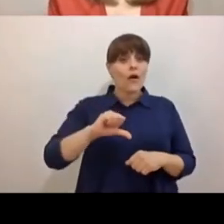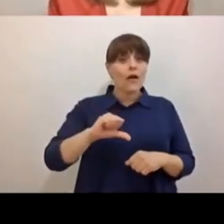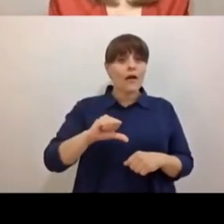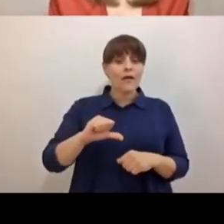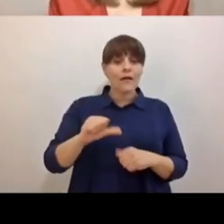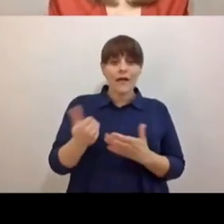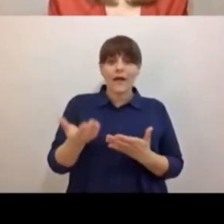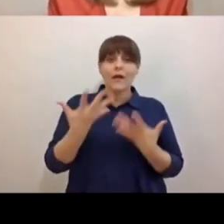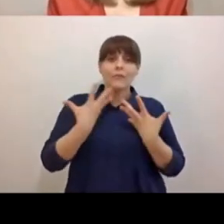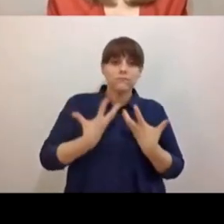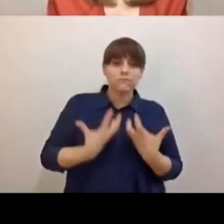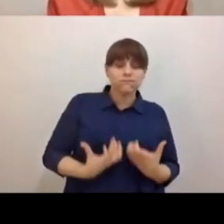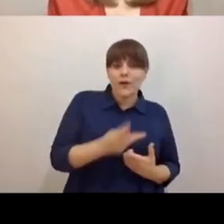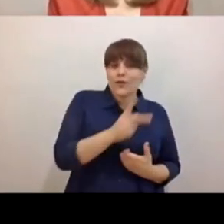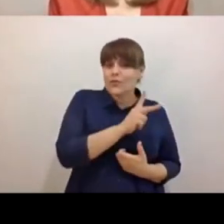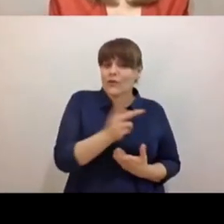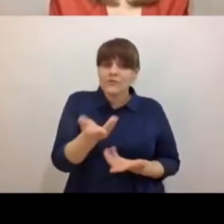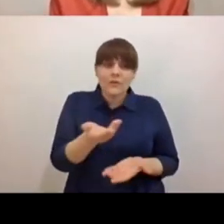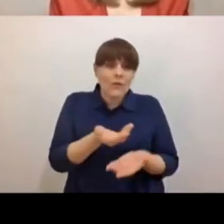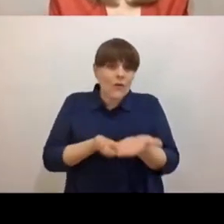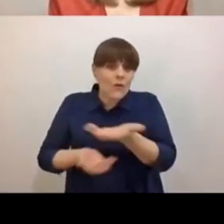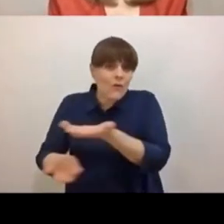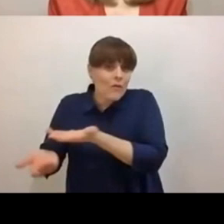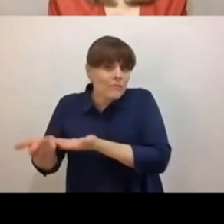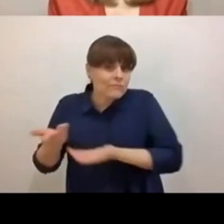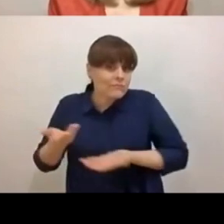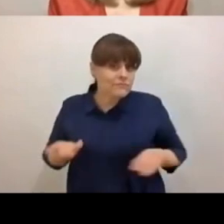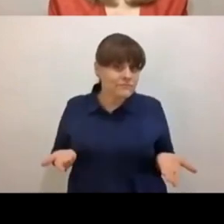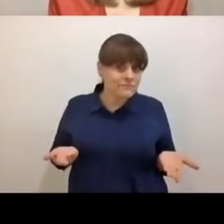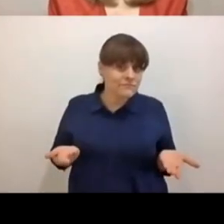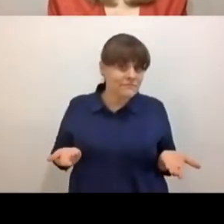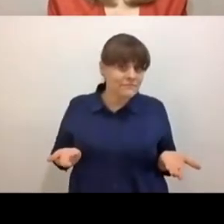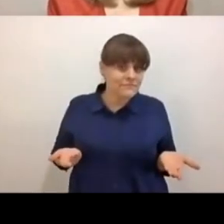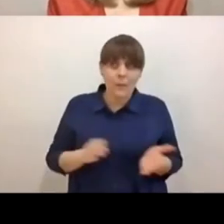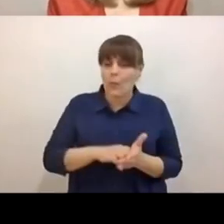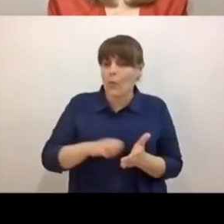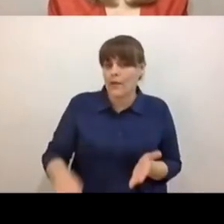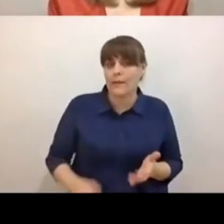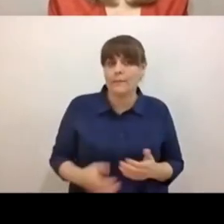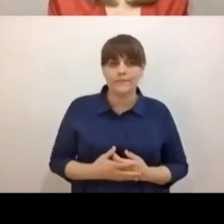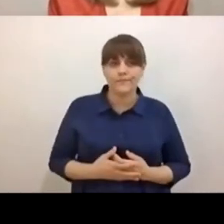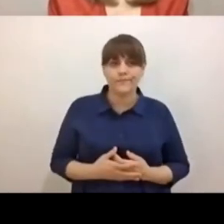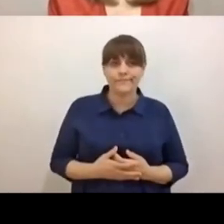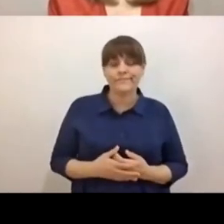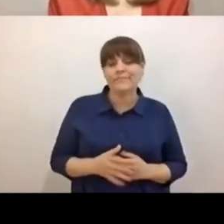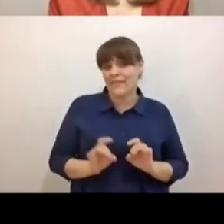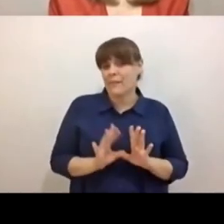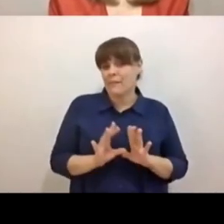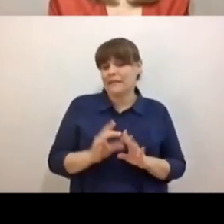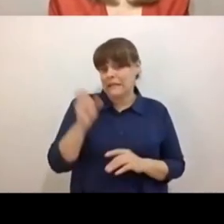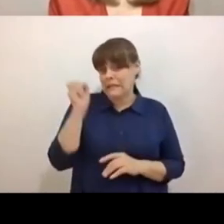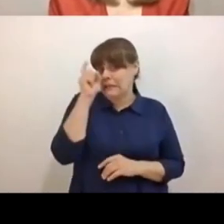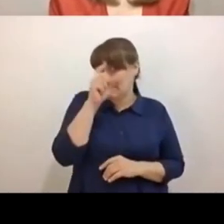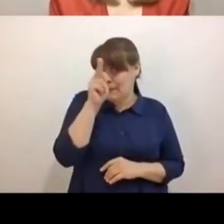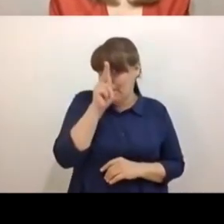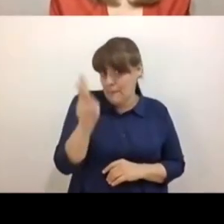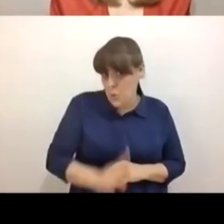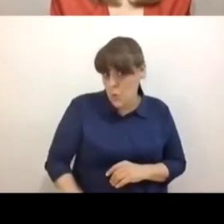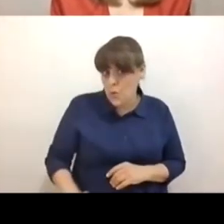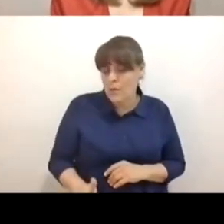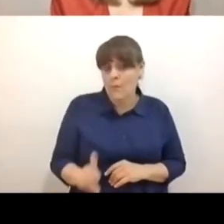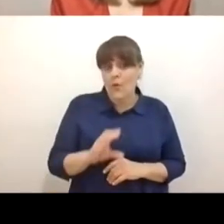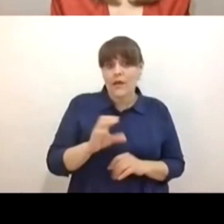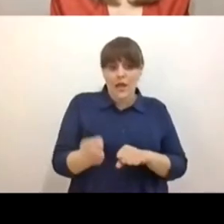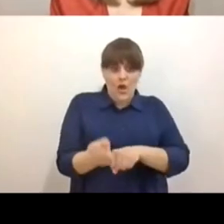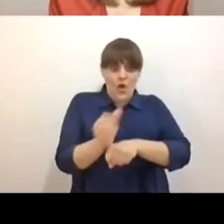compartidos, ¿no? Digo, podría existir la situación más extrema porque cada vez, como el COVID ha ido avanzando, pues cada